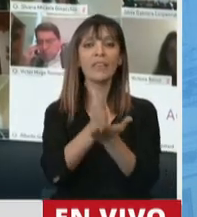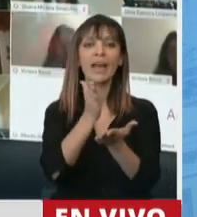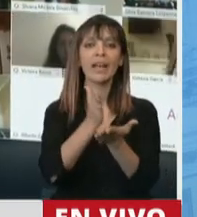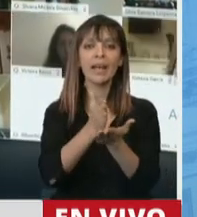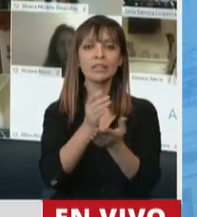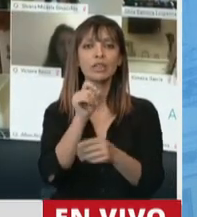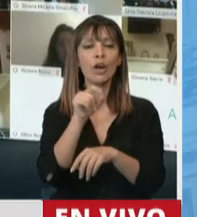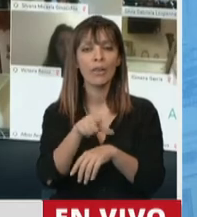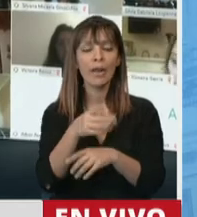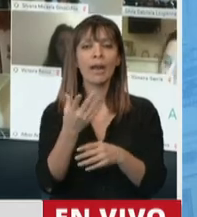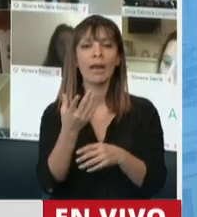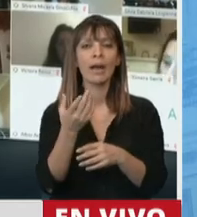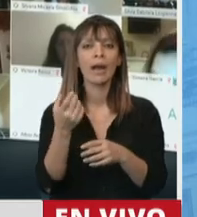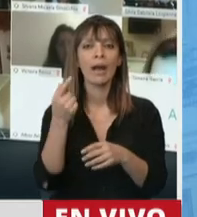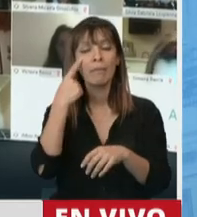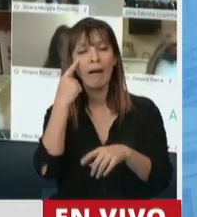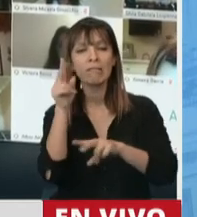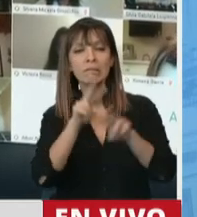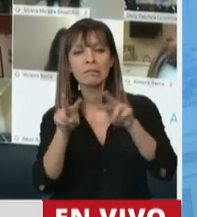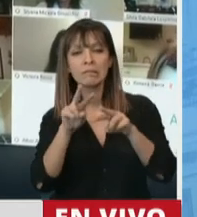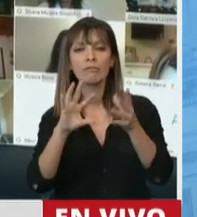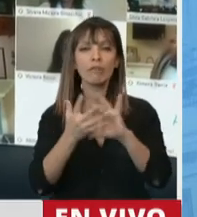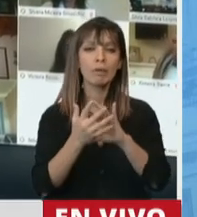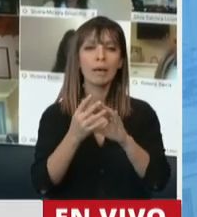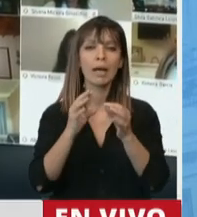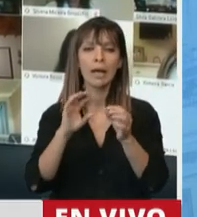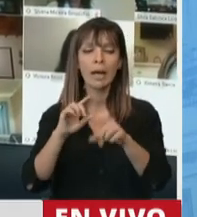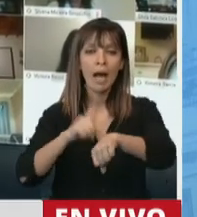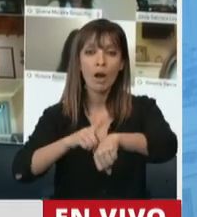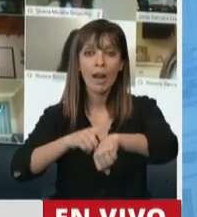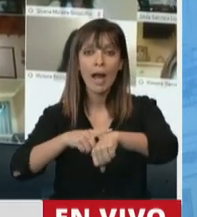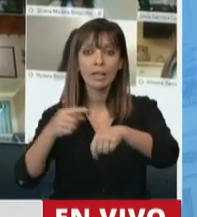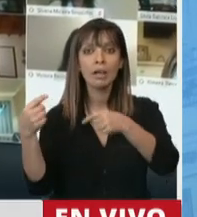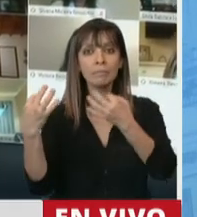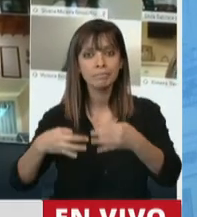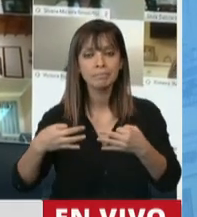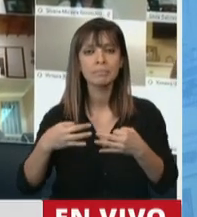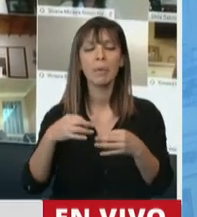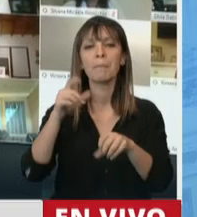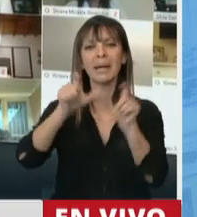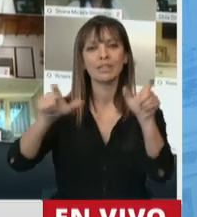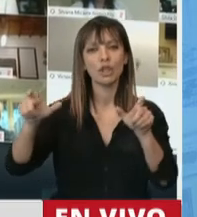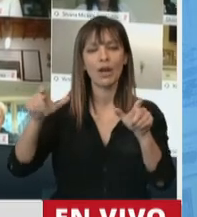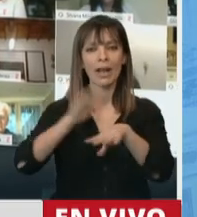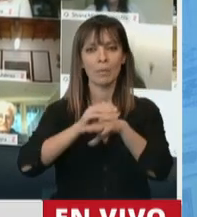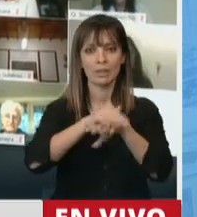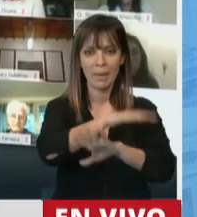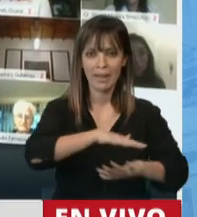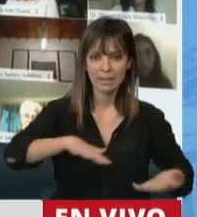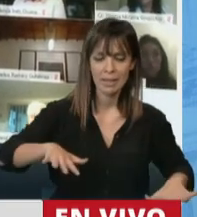compatibilizar los horarios de aquellas personas que tienen a su cargo niñas,